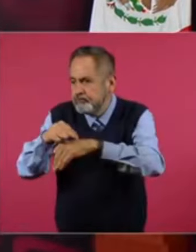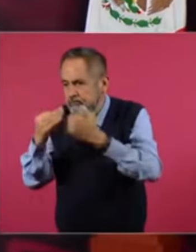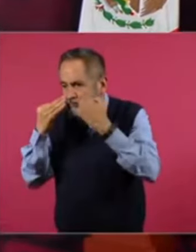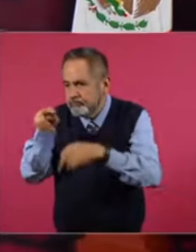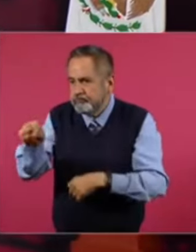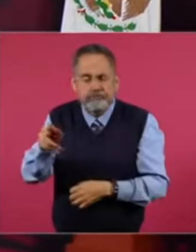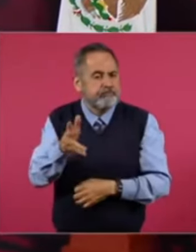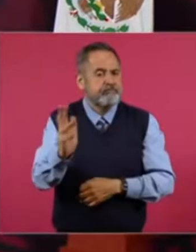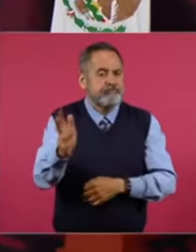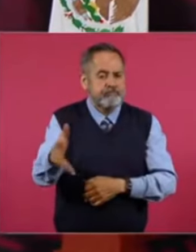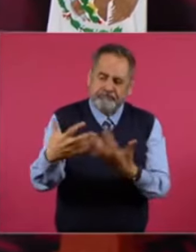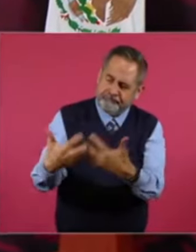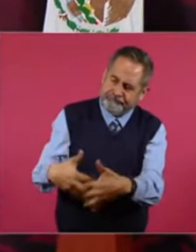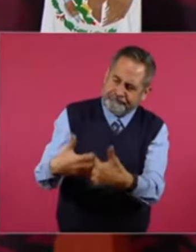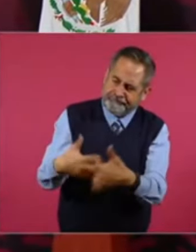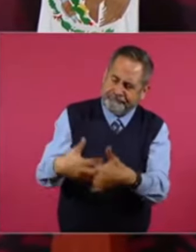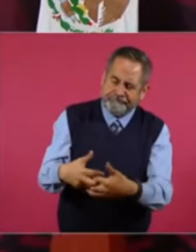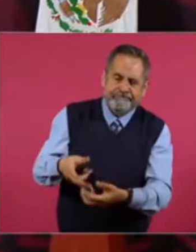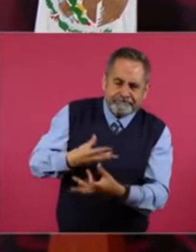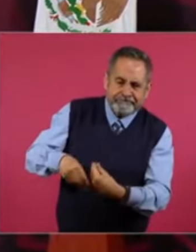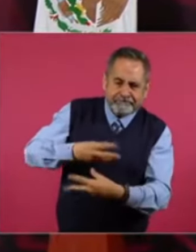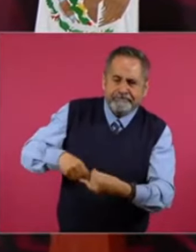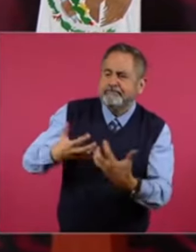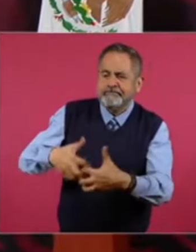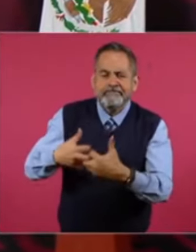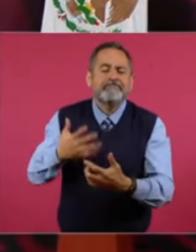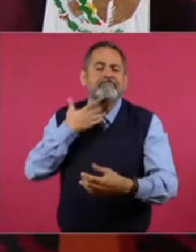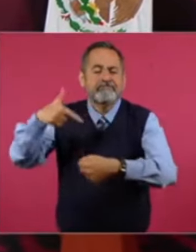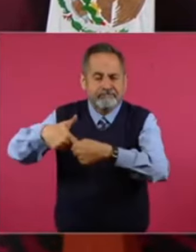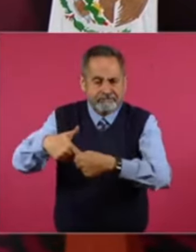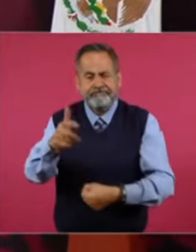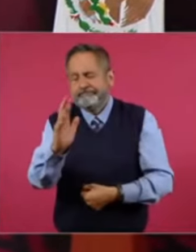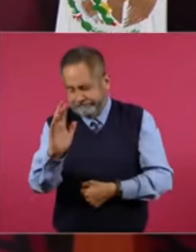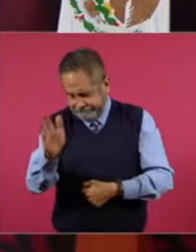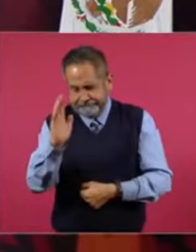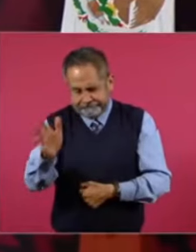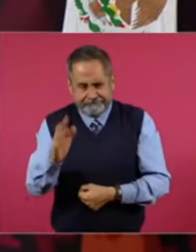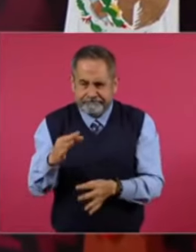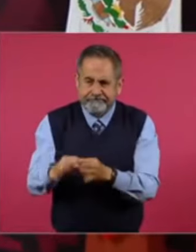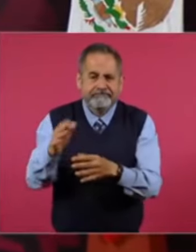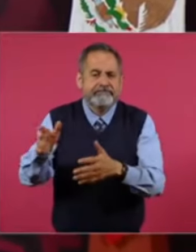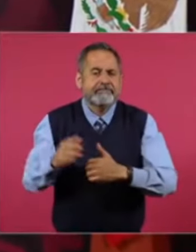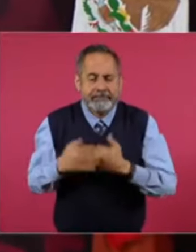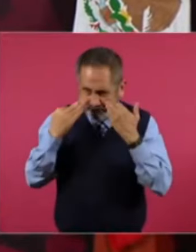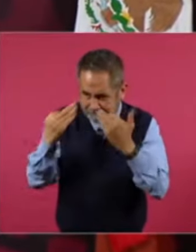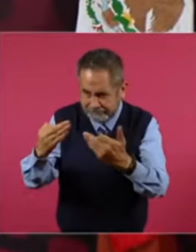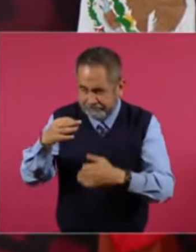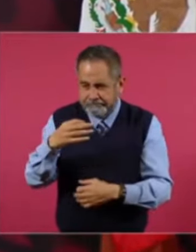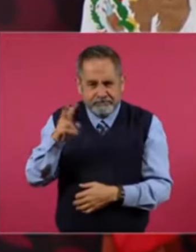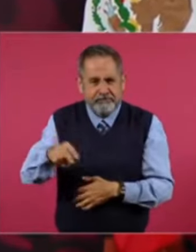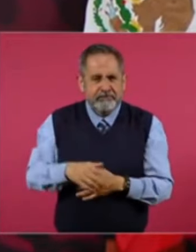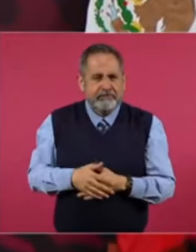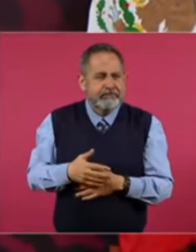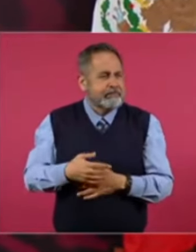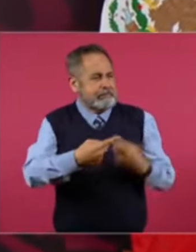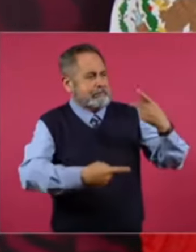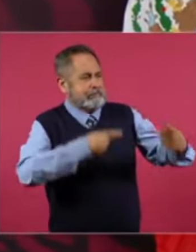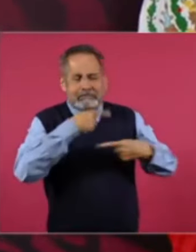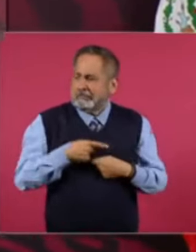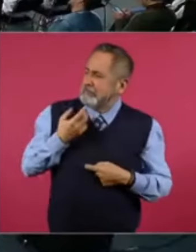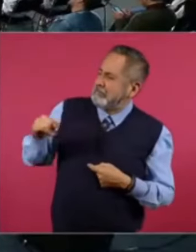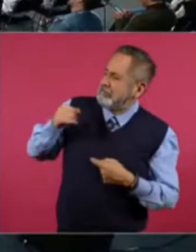ya está. Produciendo. La refinería. De. De Dos Bocas. Nos. Cuestionaban mucho.